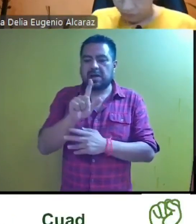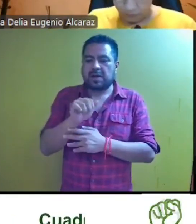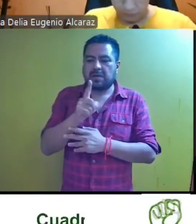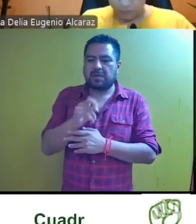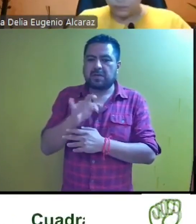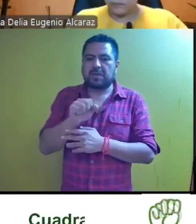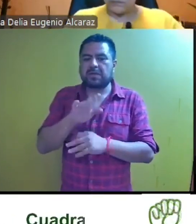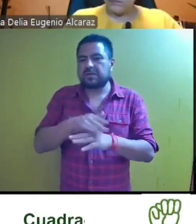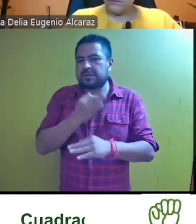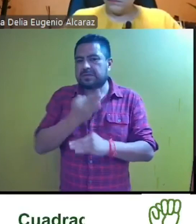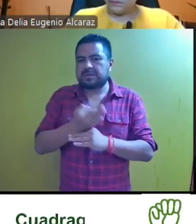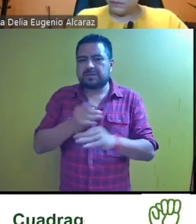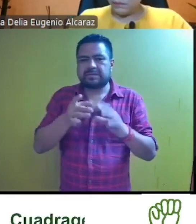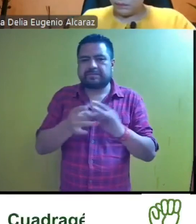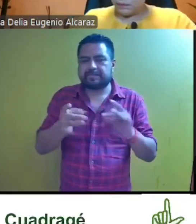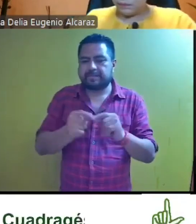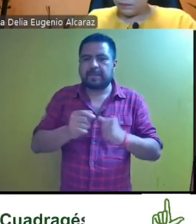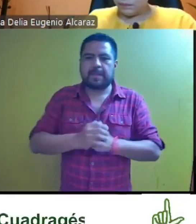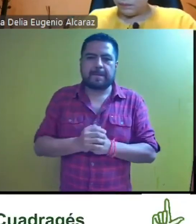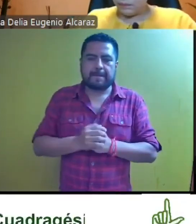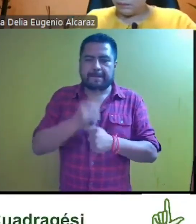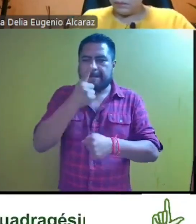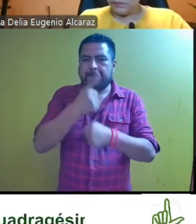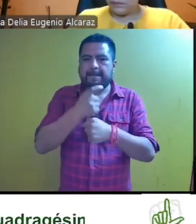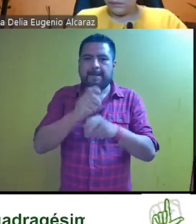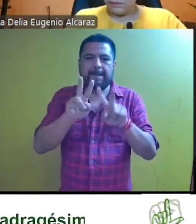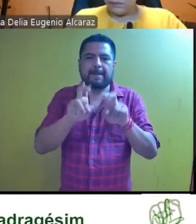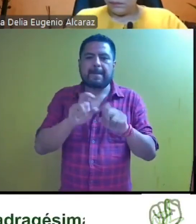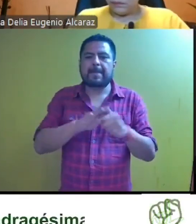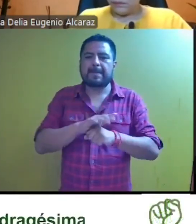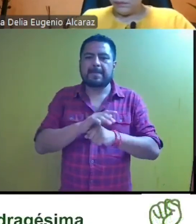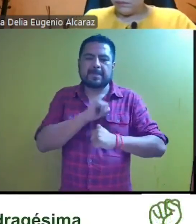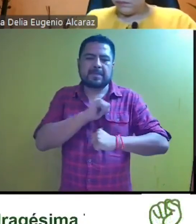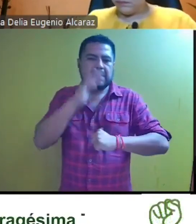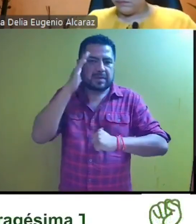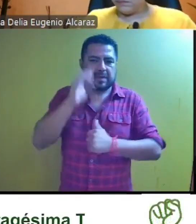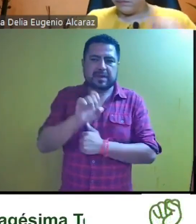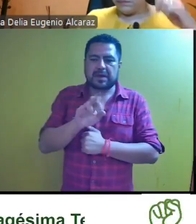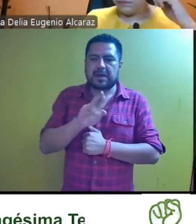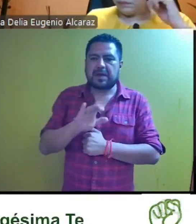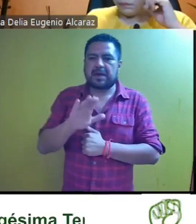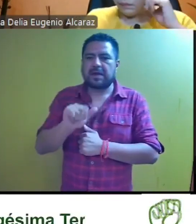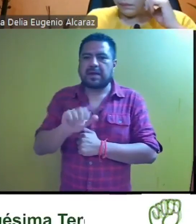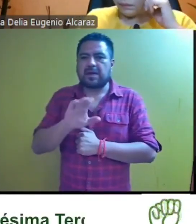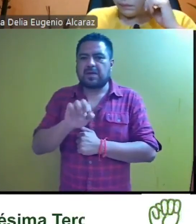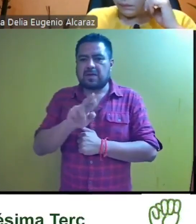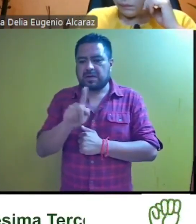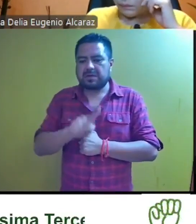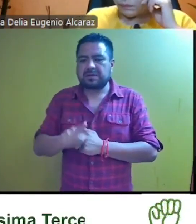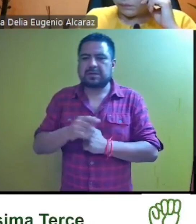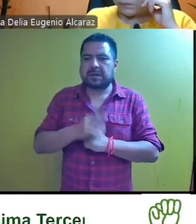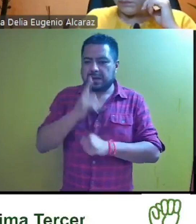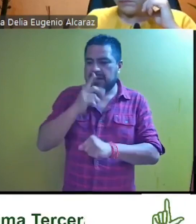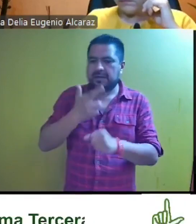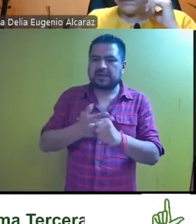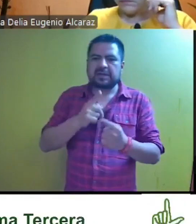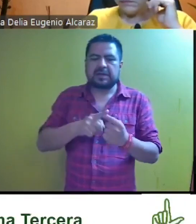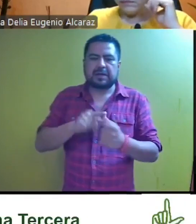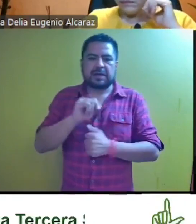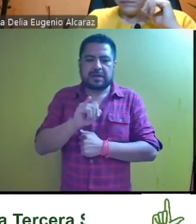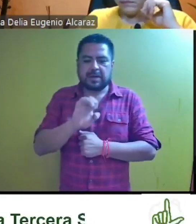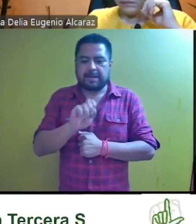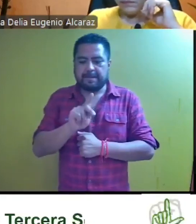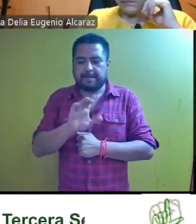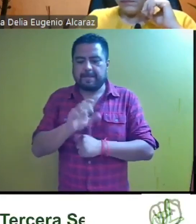los cuales a continuación preciso. En el primer asunto, la parte actora es Erika Lorena Lurs Cortés, la autoridad responsable del Instituto